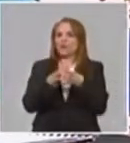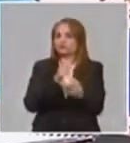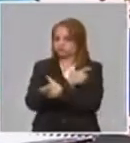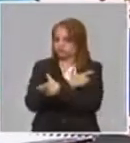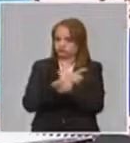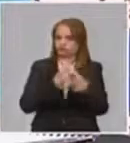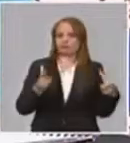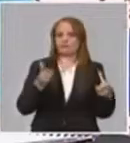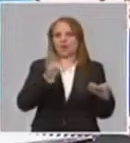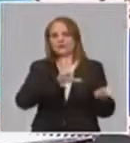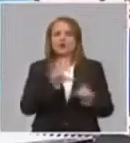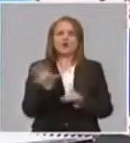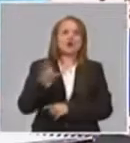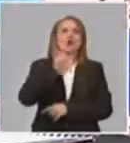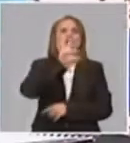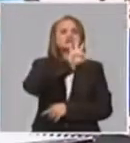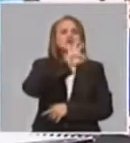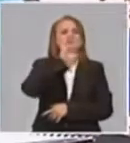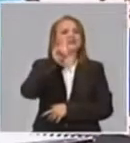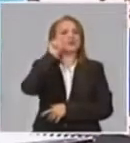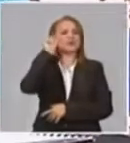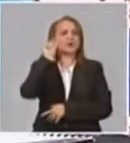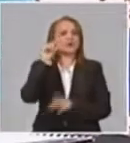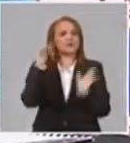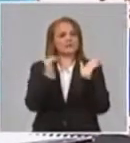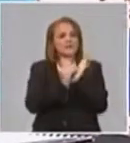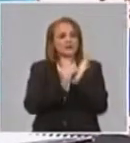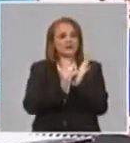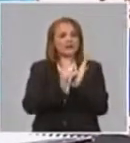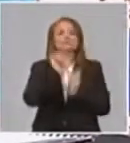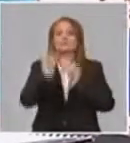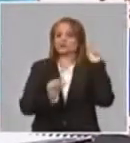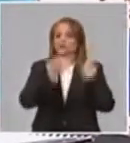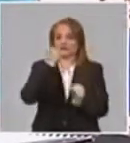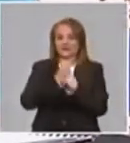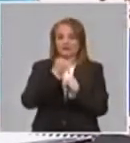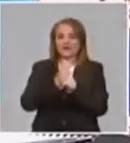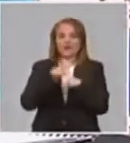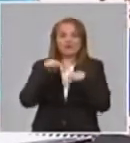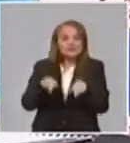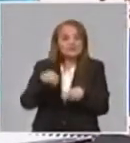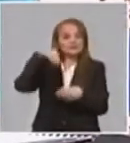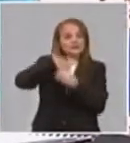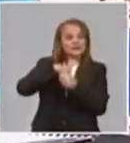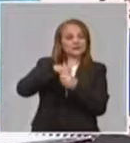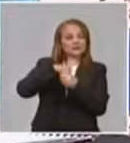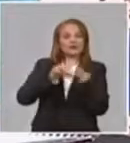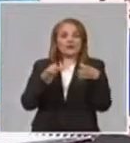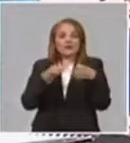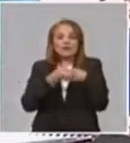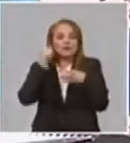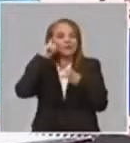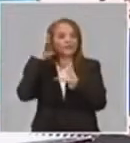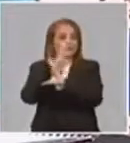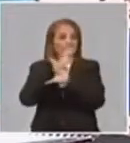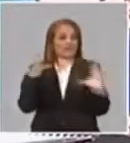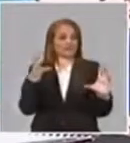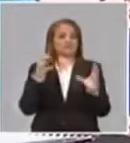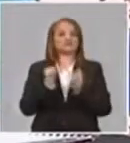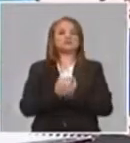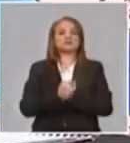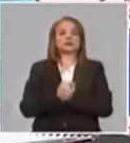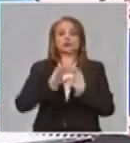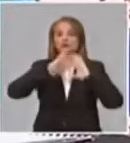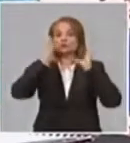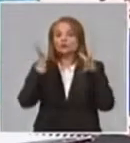.000 trabajadores en sentido general en el sector de la ciencia en el país y que pertenecen a la